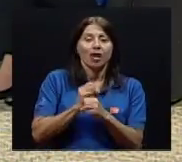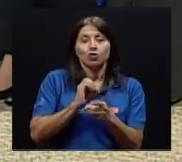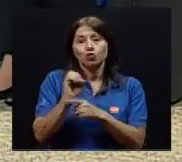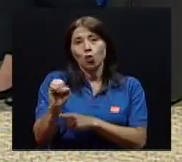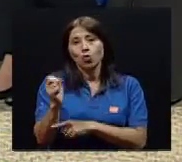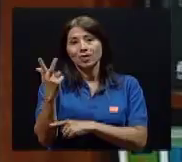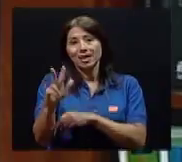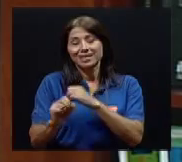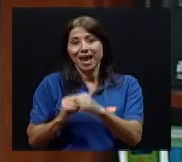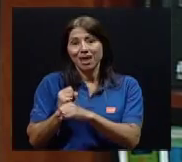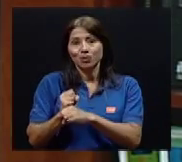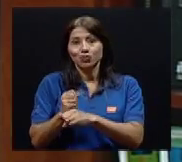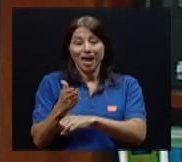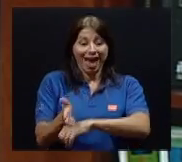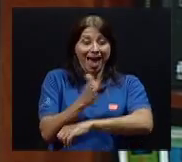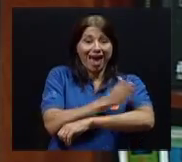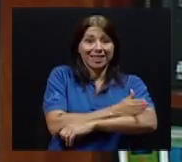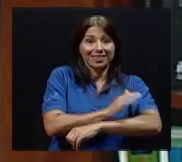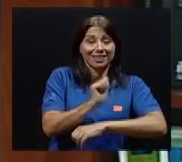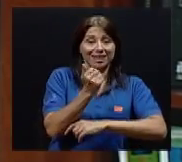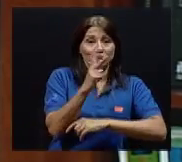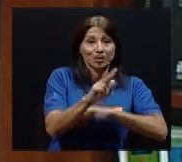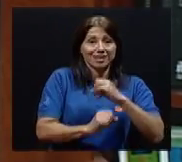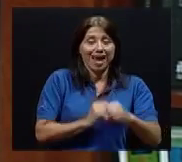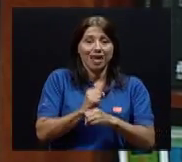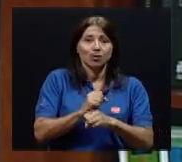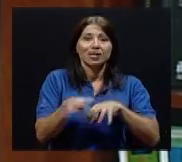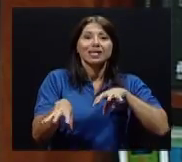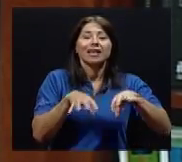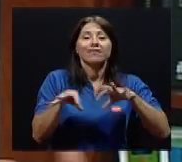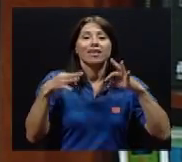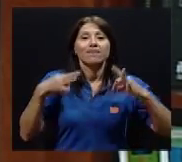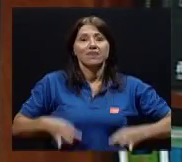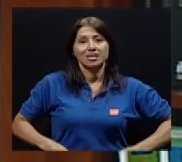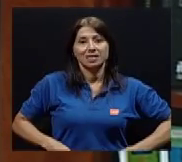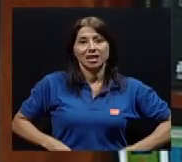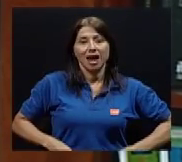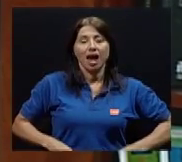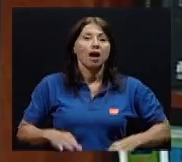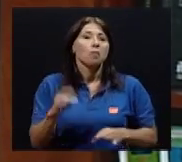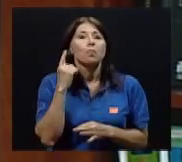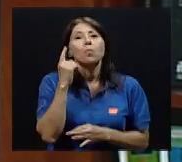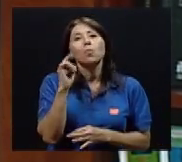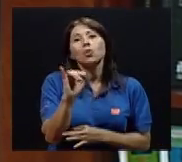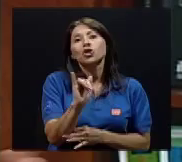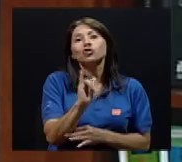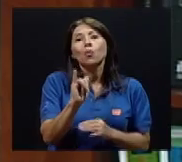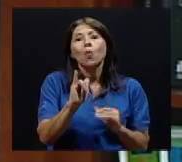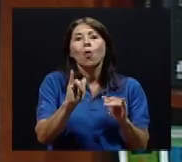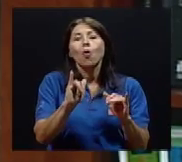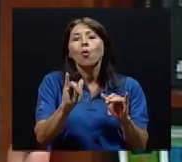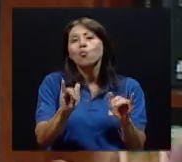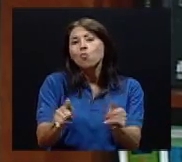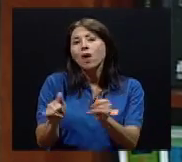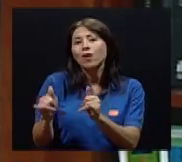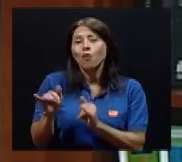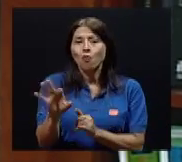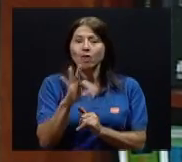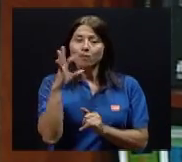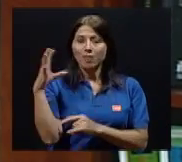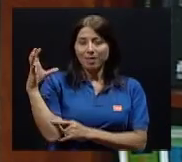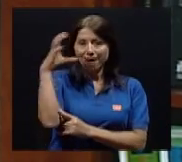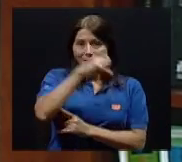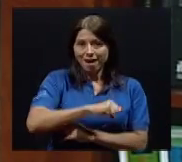actividad física diferenciada por descubrimiento de una manera de juego y de una manera natural